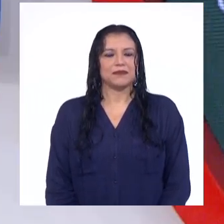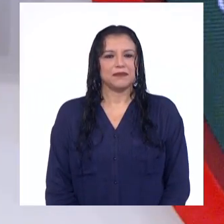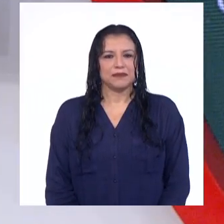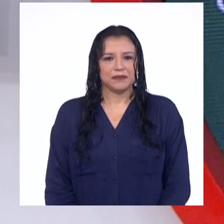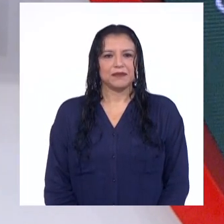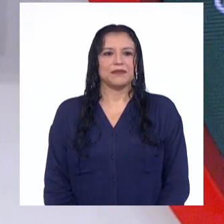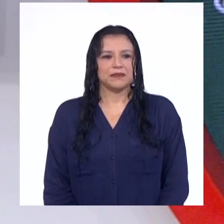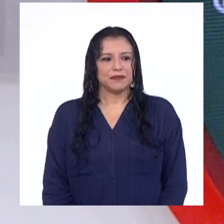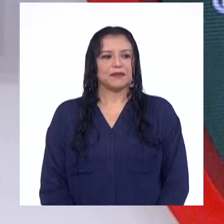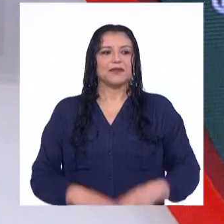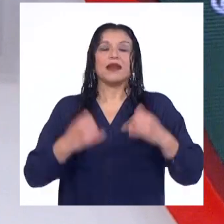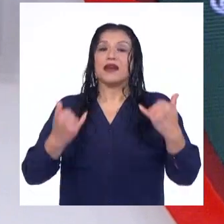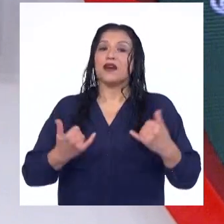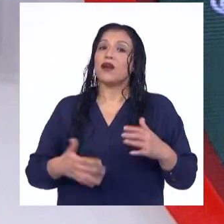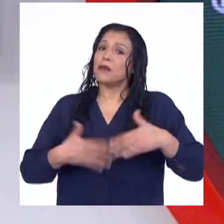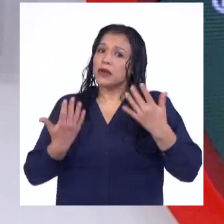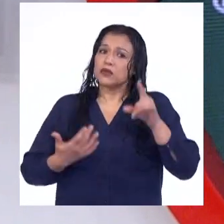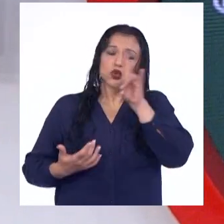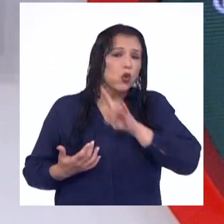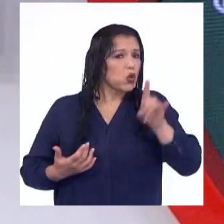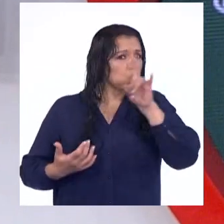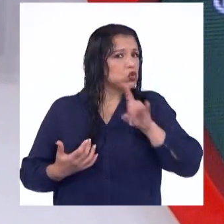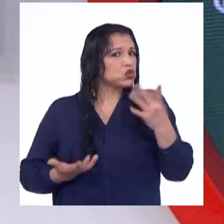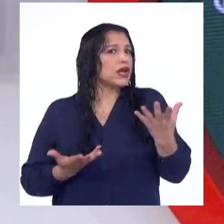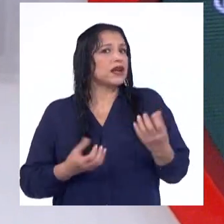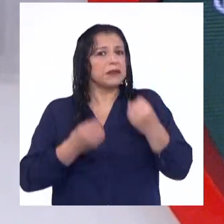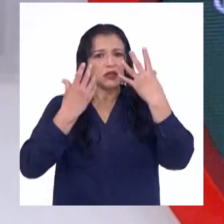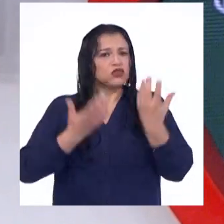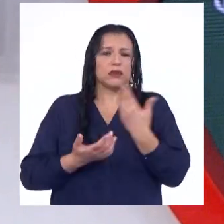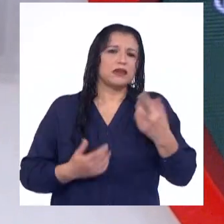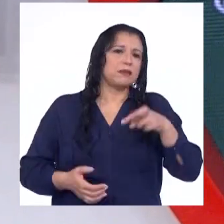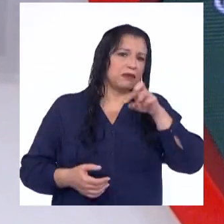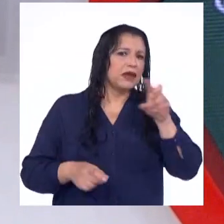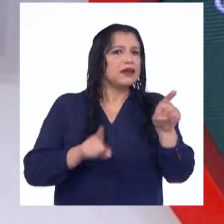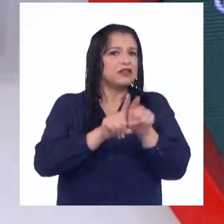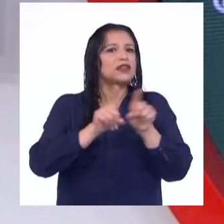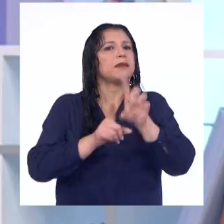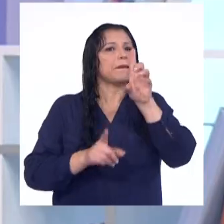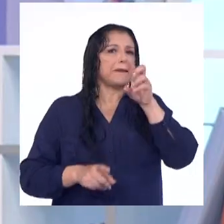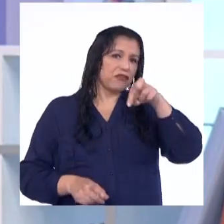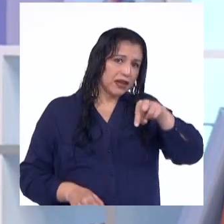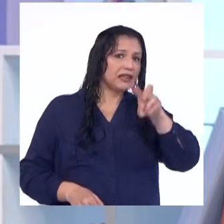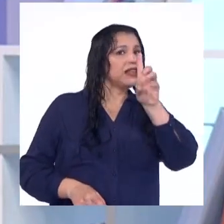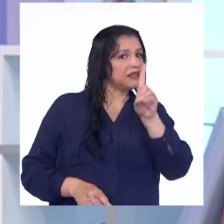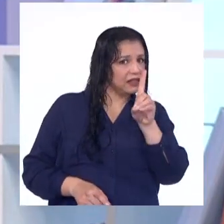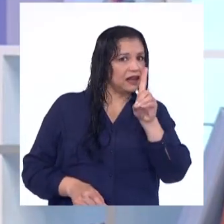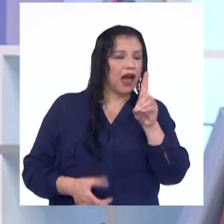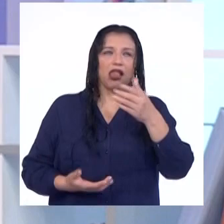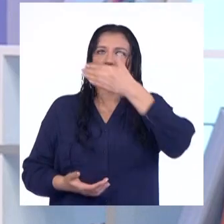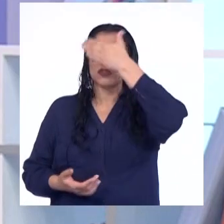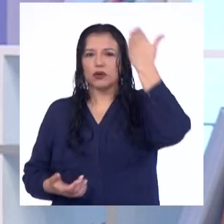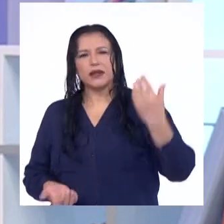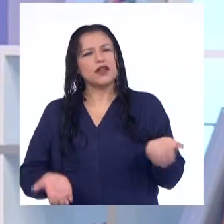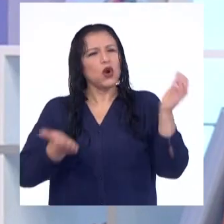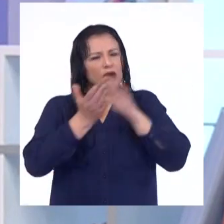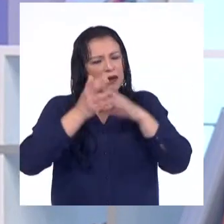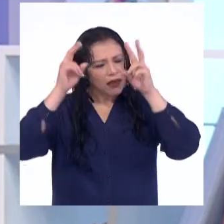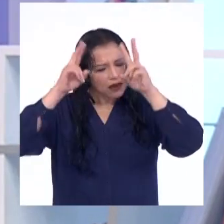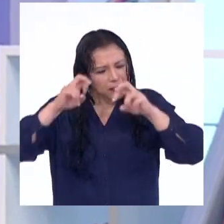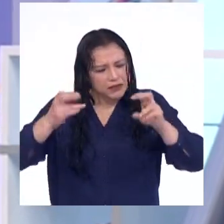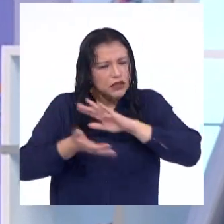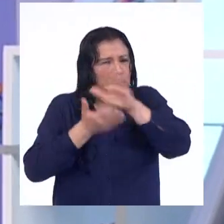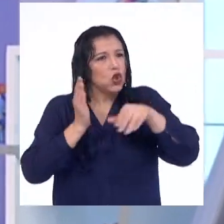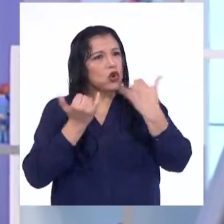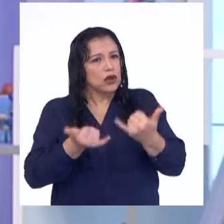Y esta vez usa como referencia no solo los cuartiles, sino también los deciles. No te olvides de dar una revisión a todos tus